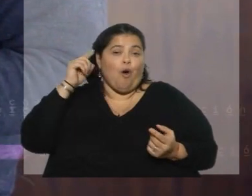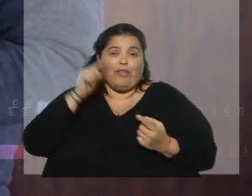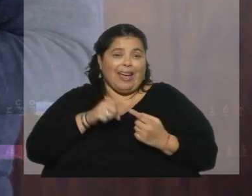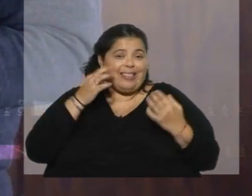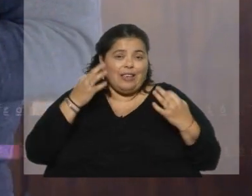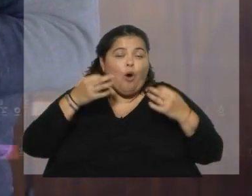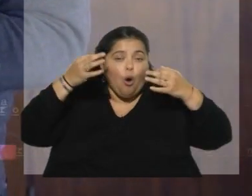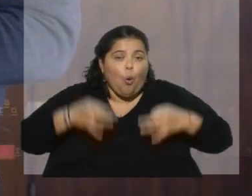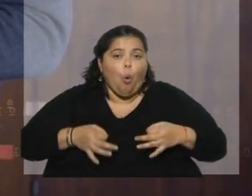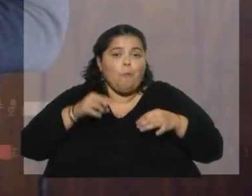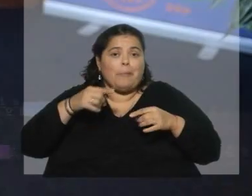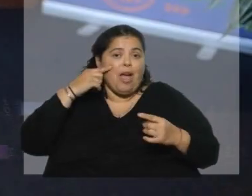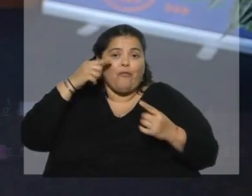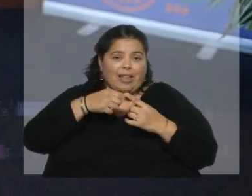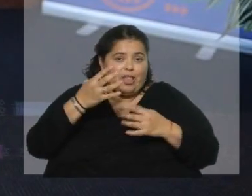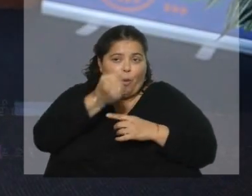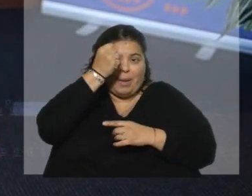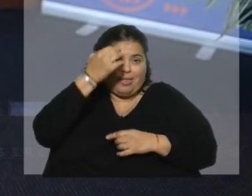pasos establecidos.